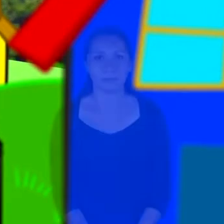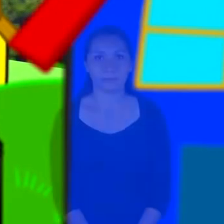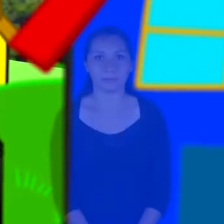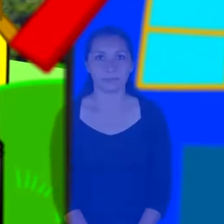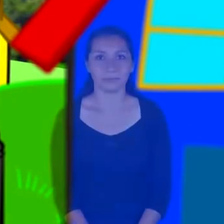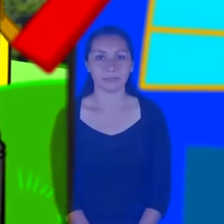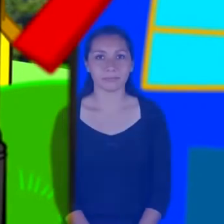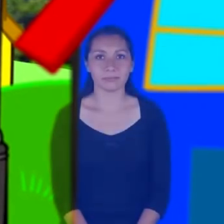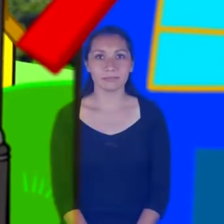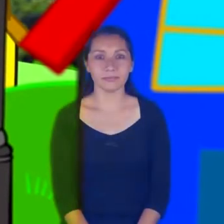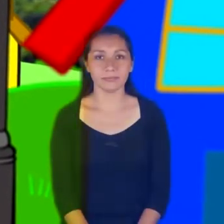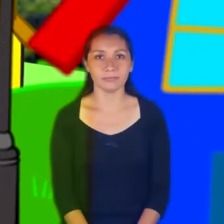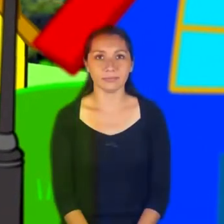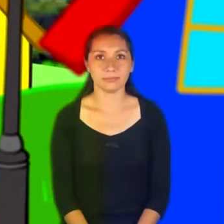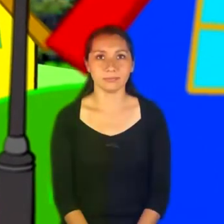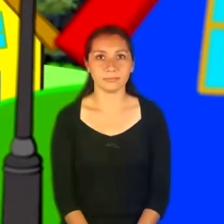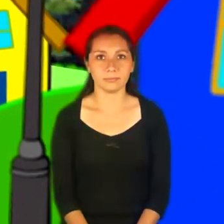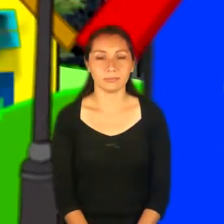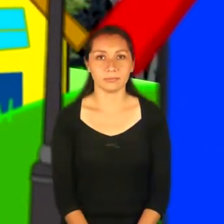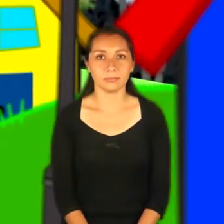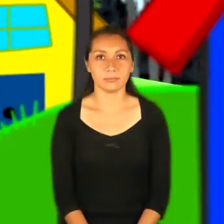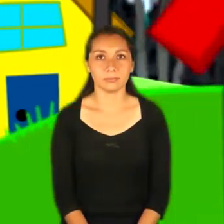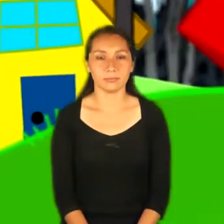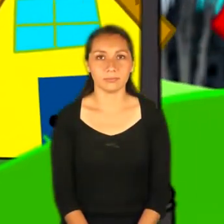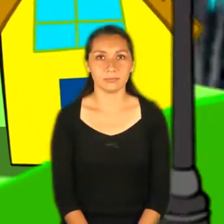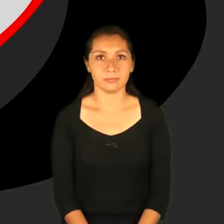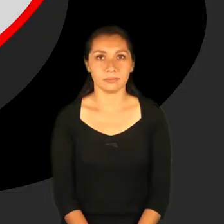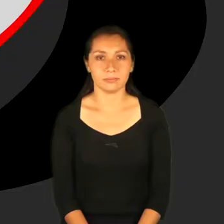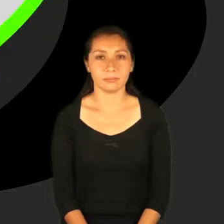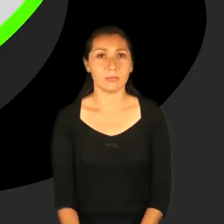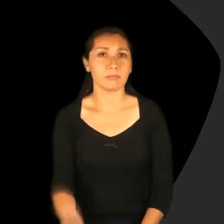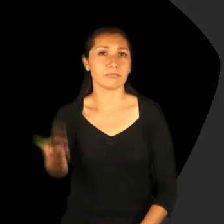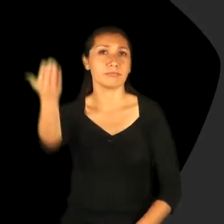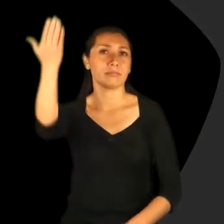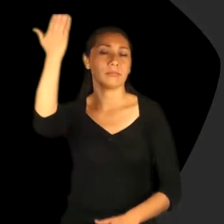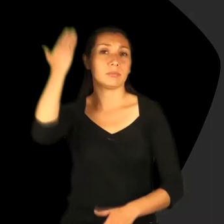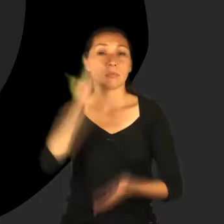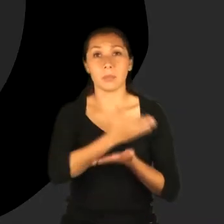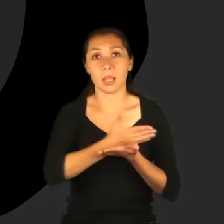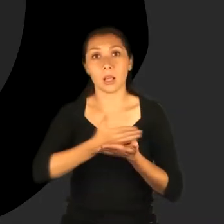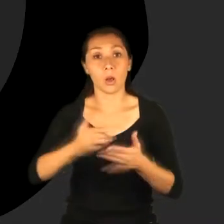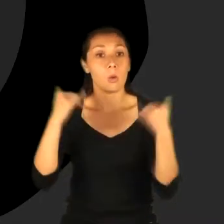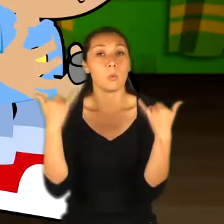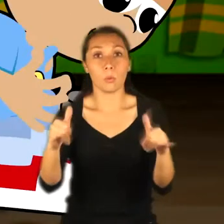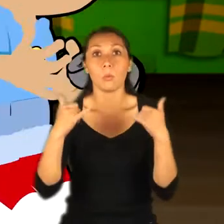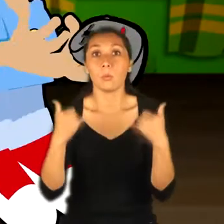Un niño llamado Ruca se entretiene con un videojuego en su hogar. Un día mientras jugaba,